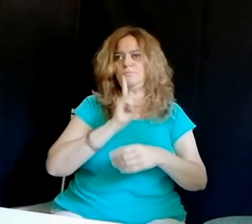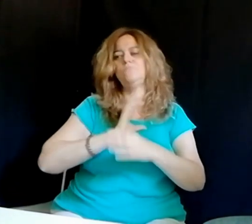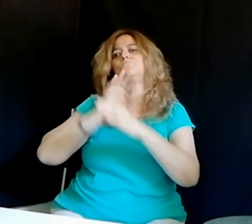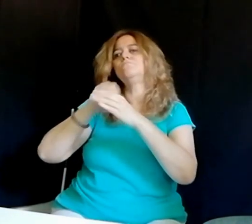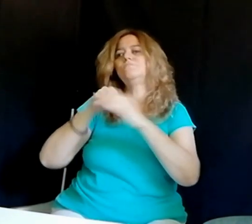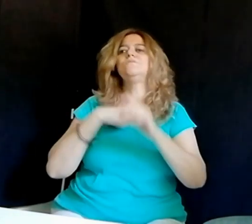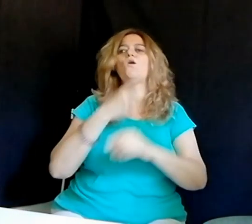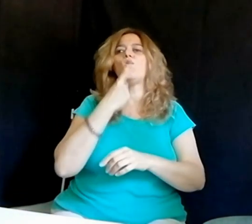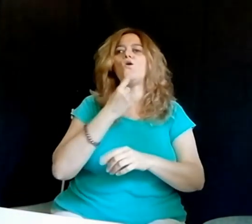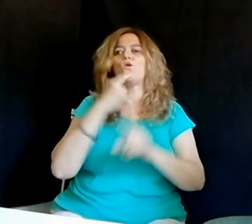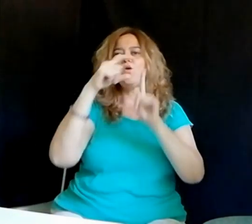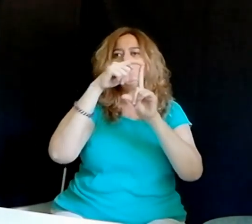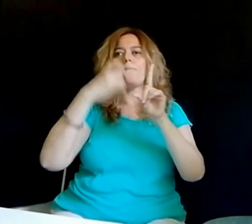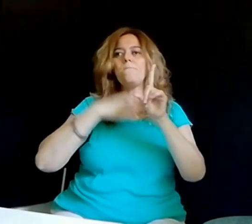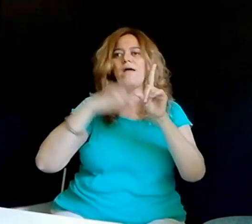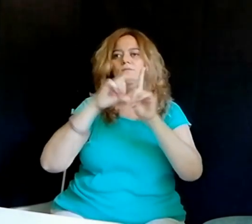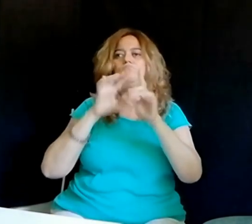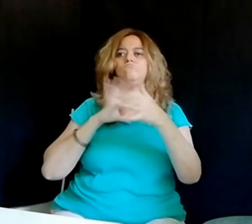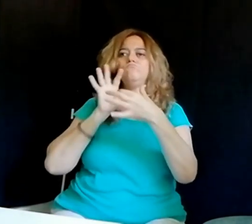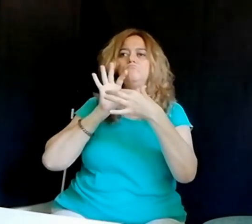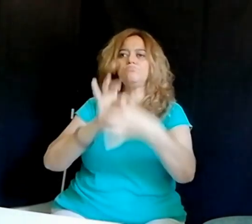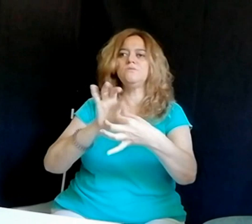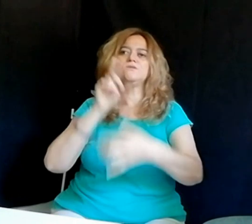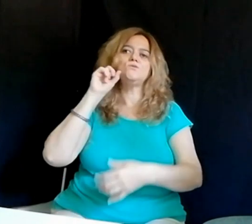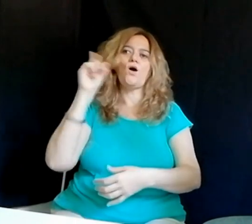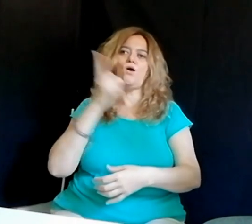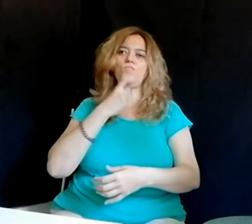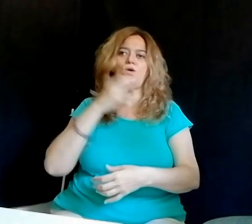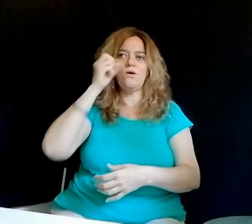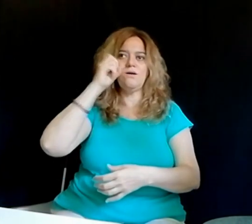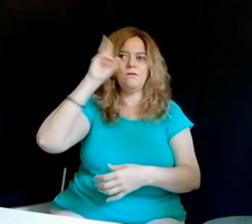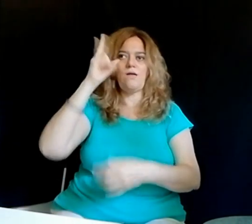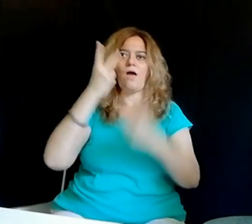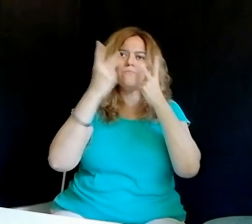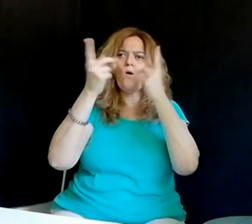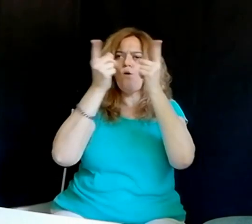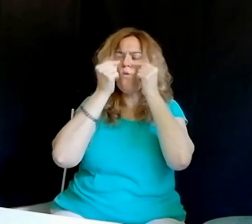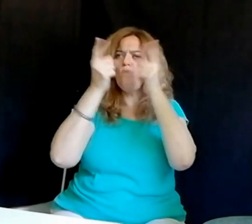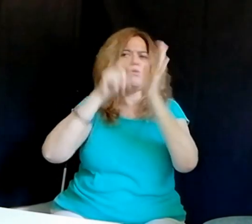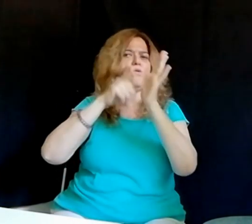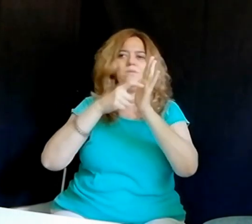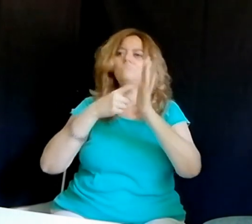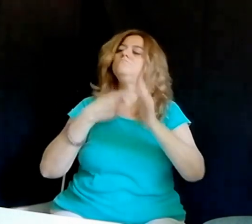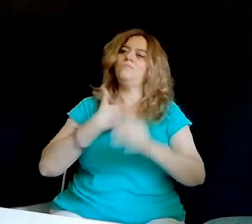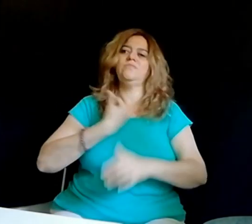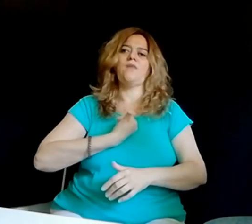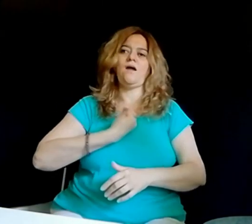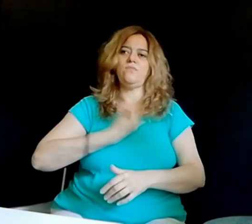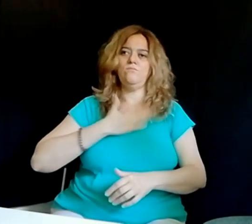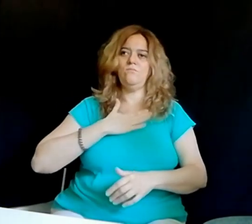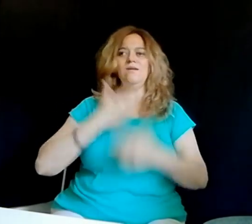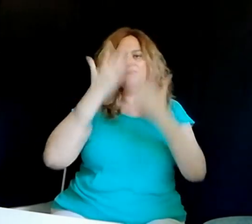personas invidentes. Pero las personas invidentes son personas pacientes, o no tienen problemas de audición. Entonces, claro, somos totalmente